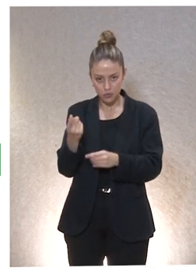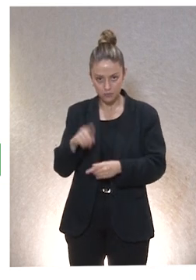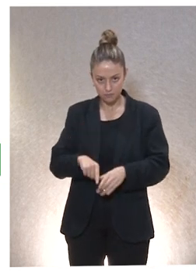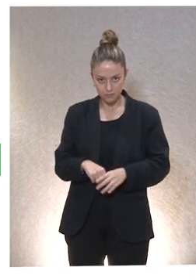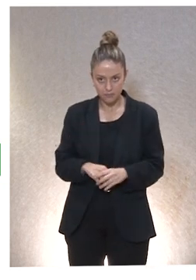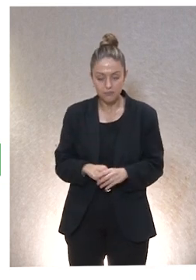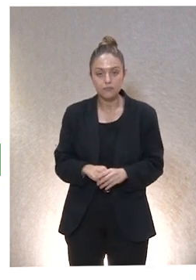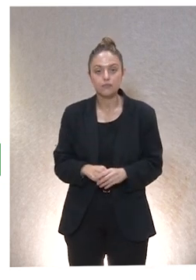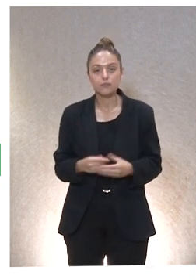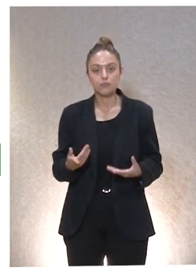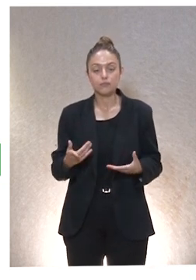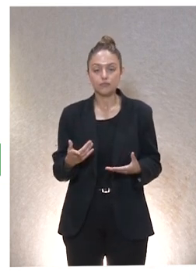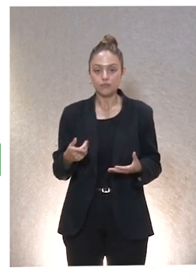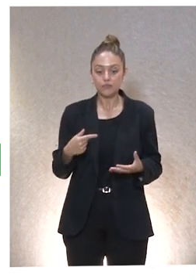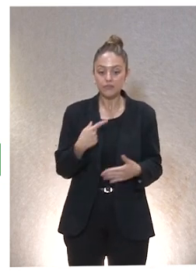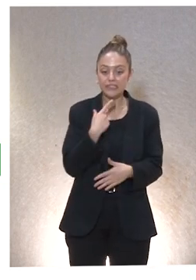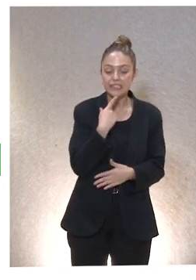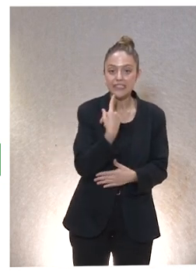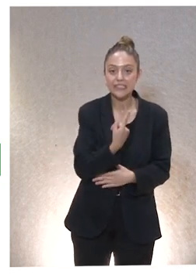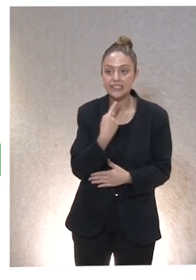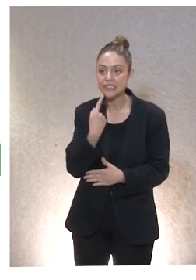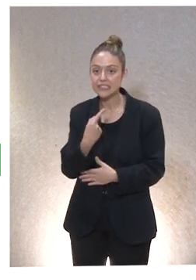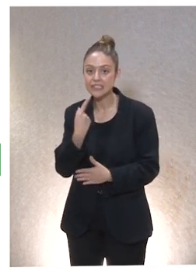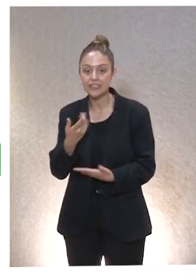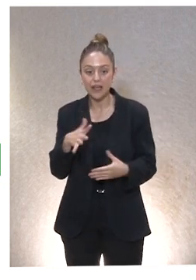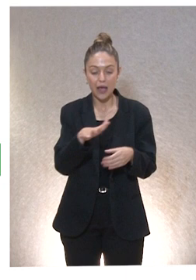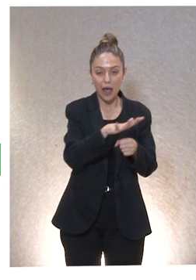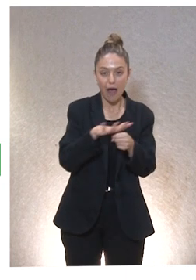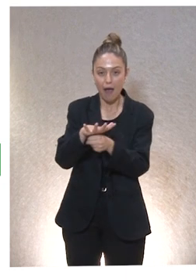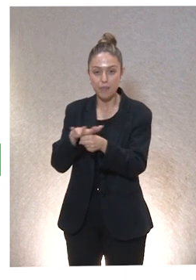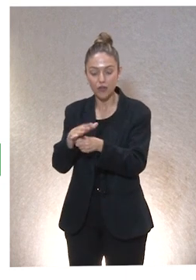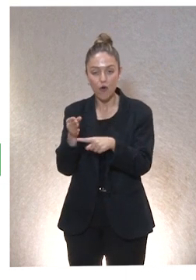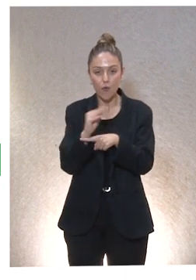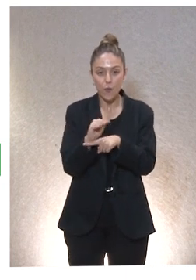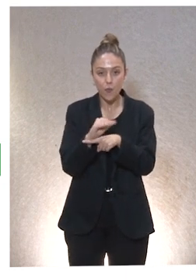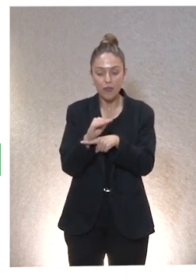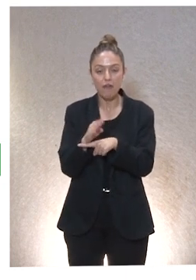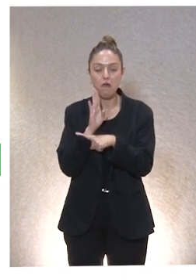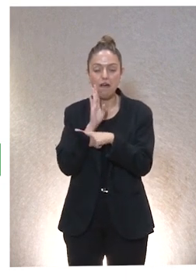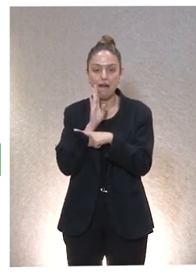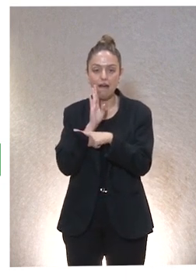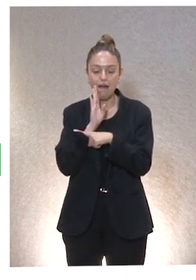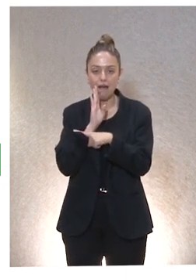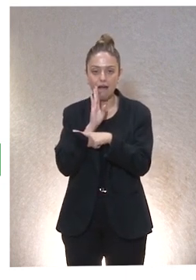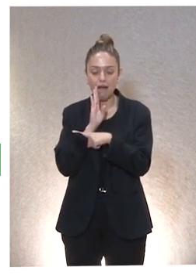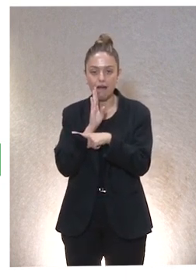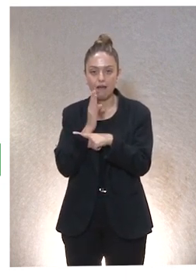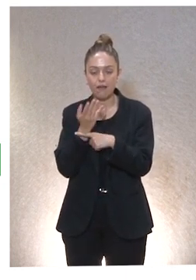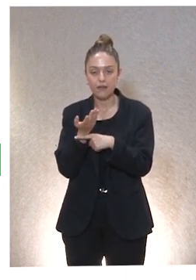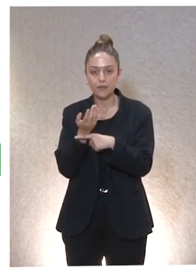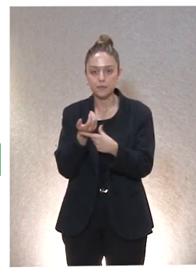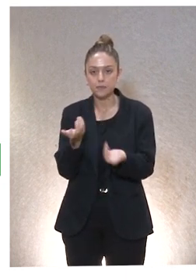Hay que ajustar lo que se va diciendo a los marcos relacionales del cuidado. Todo esto que vamos diciendo de los cuidados, pues